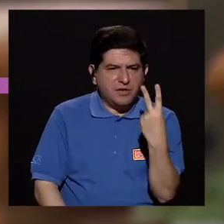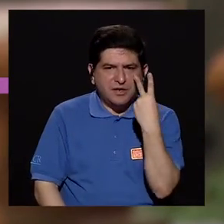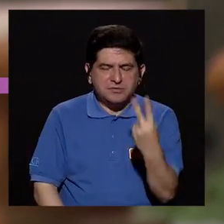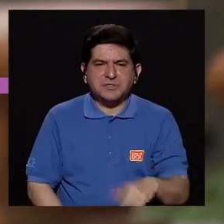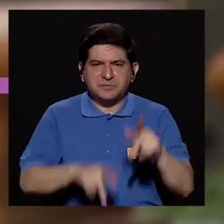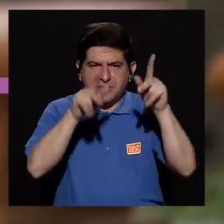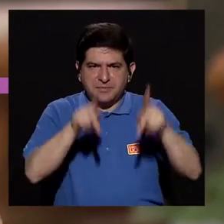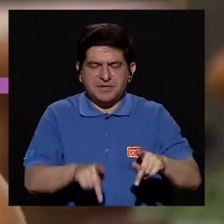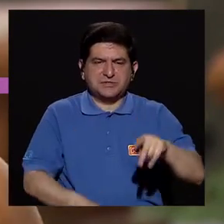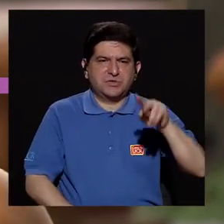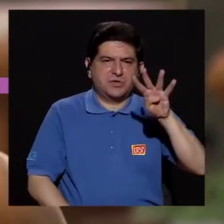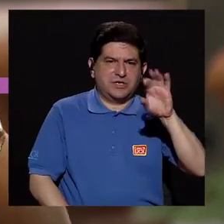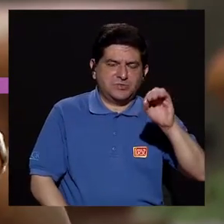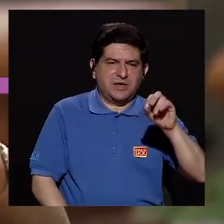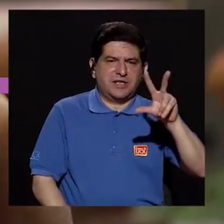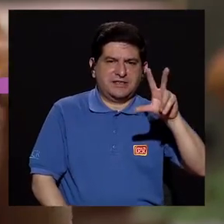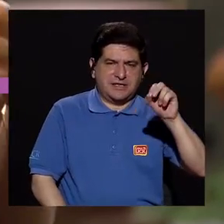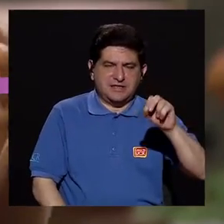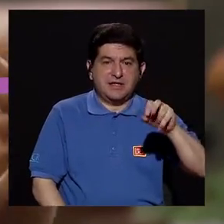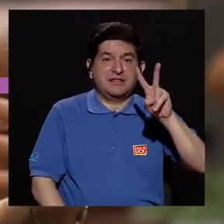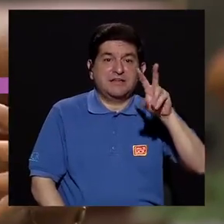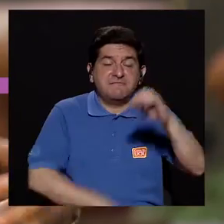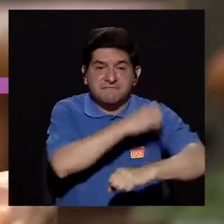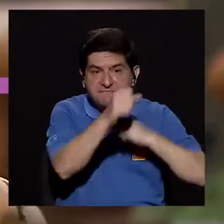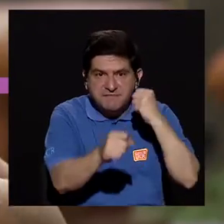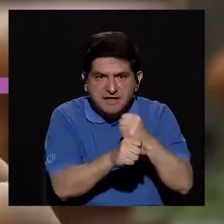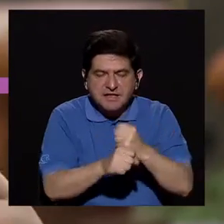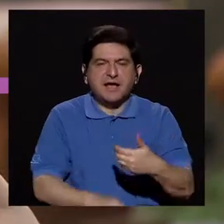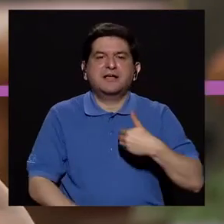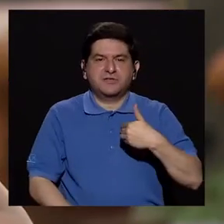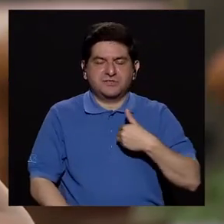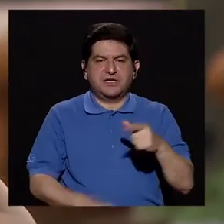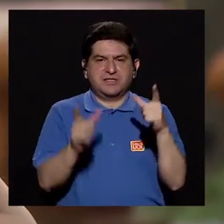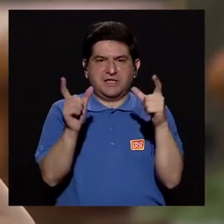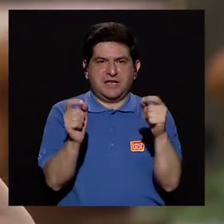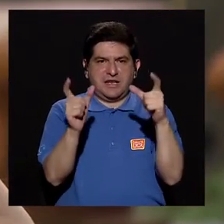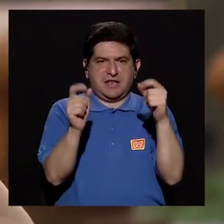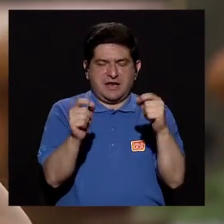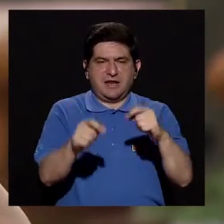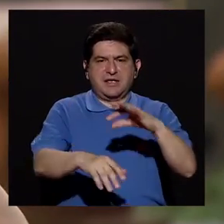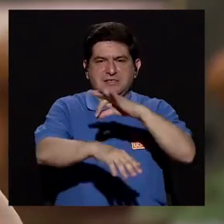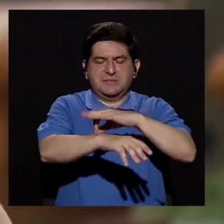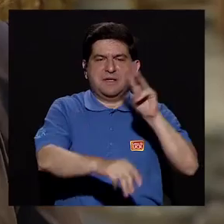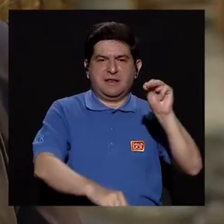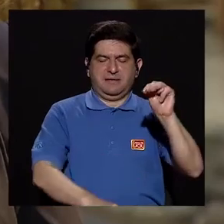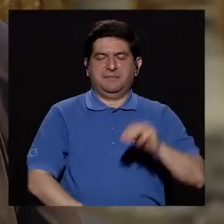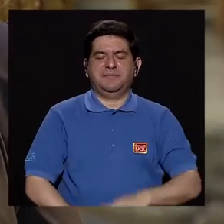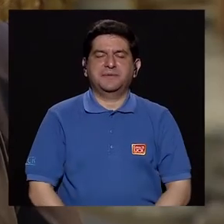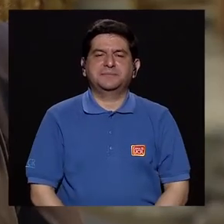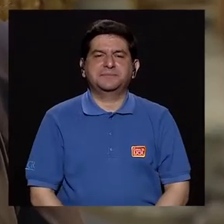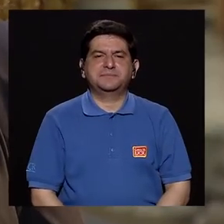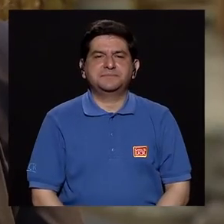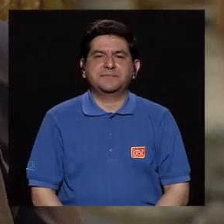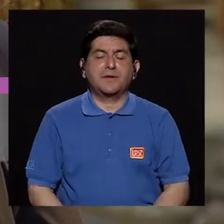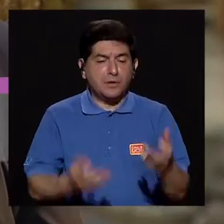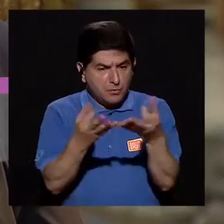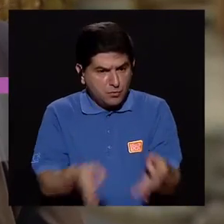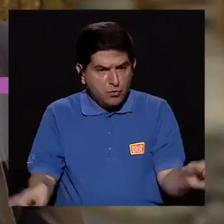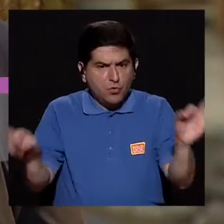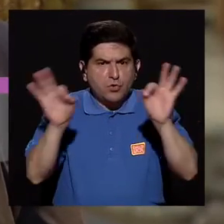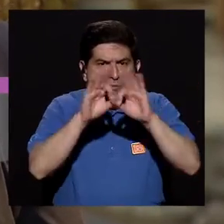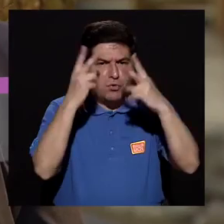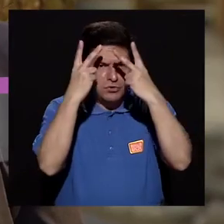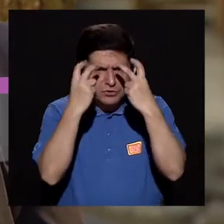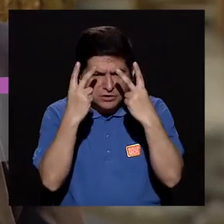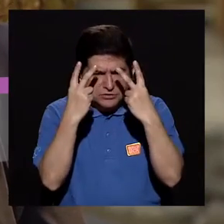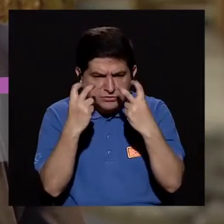vemos más pacientes de 40, 30, 20 años con melanoma. Ahora bien, doctora, sí es definitivamente importante